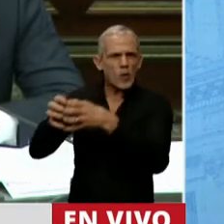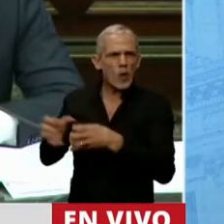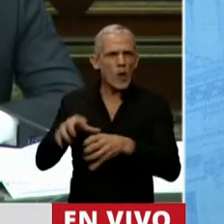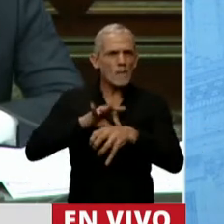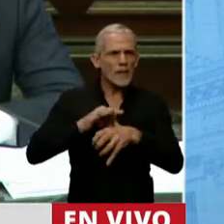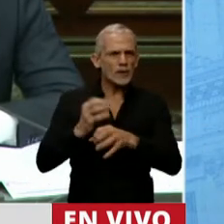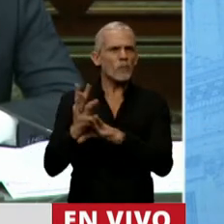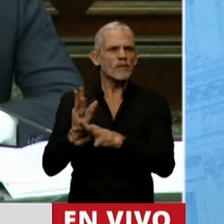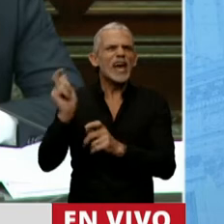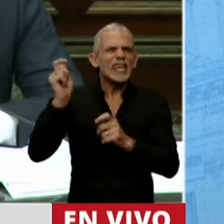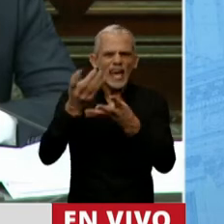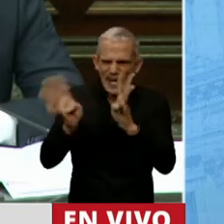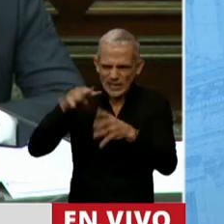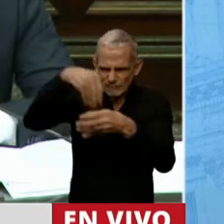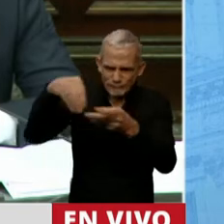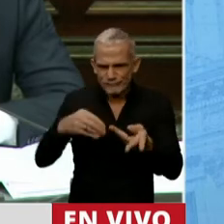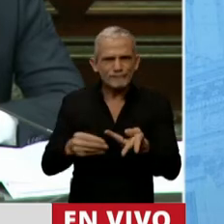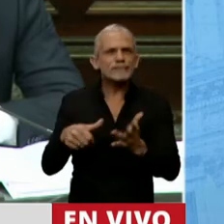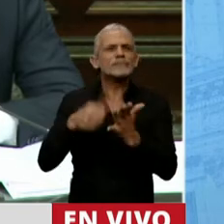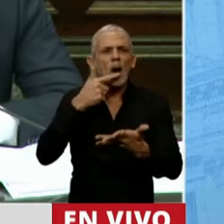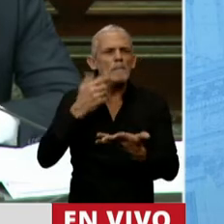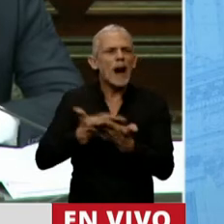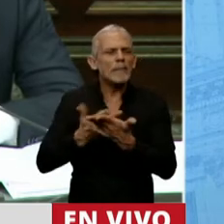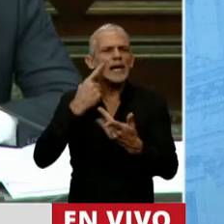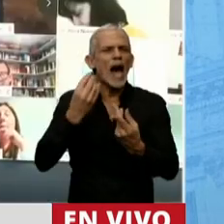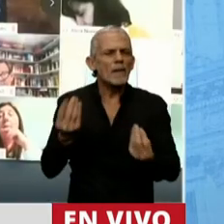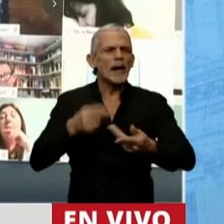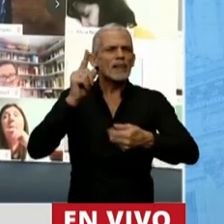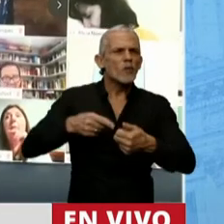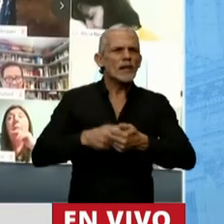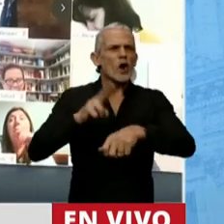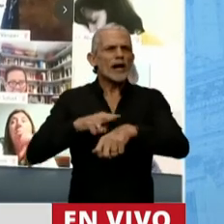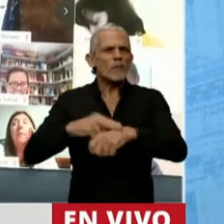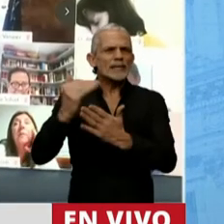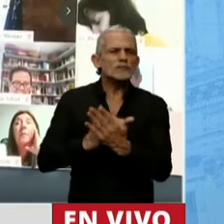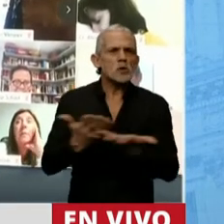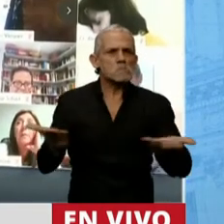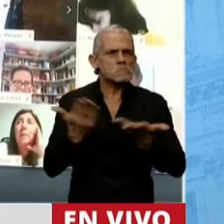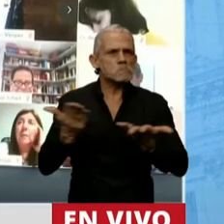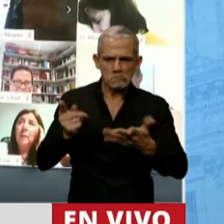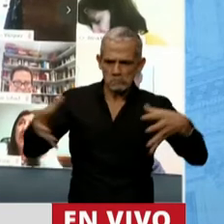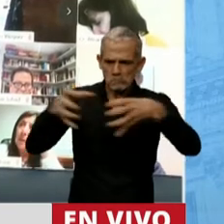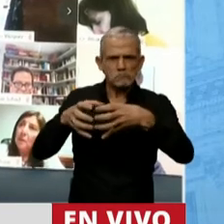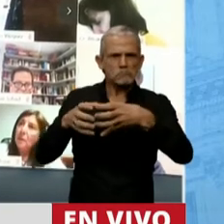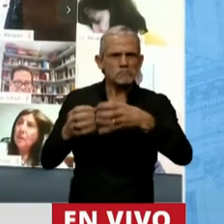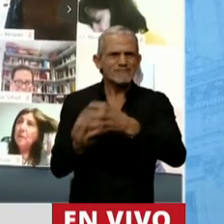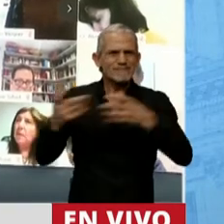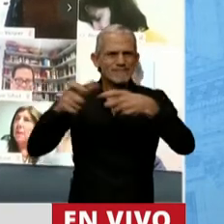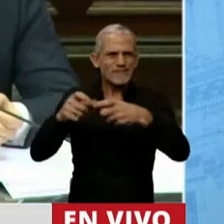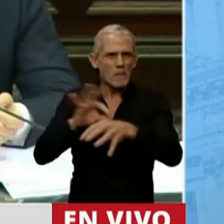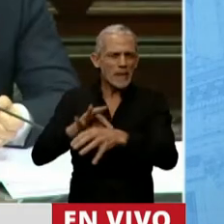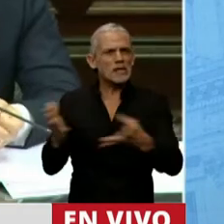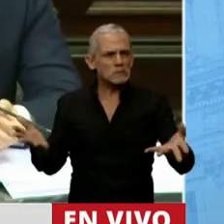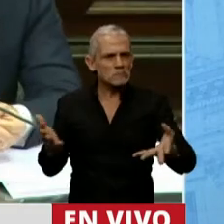quienes lo integran, acompañan los documentos, incluyendo dictámenes y recomendaciones que se han elaborado desde su conformación. Están